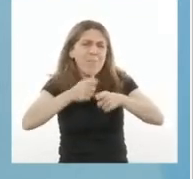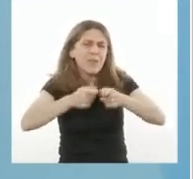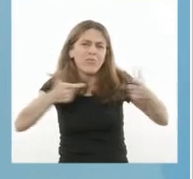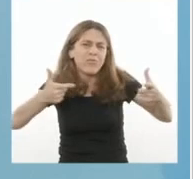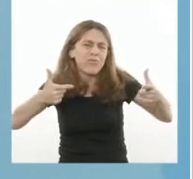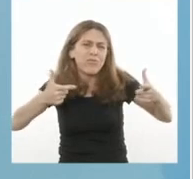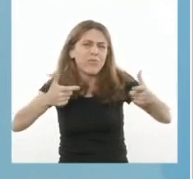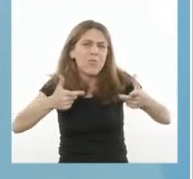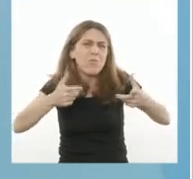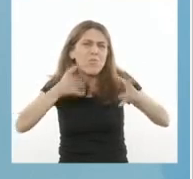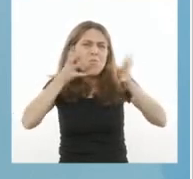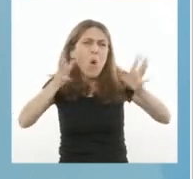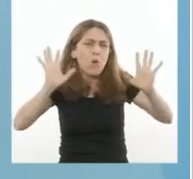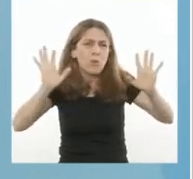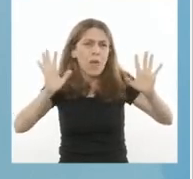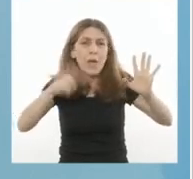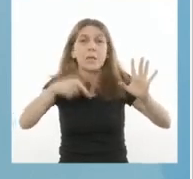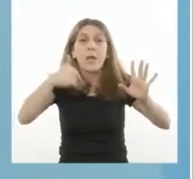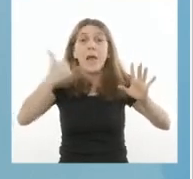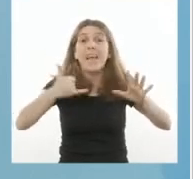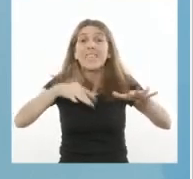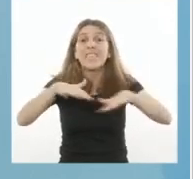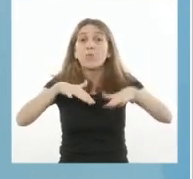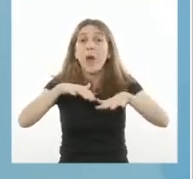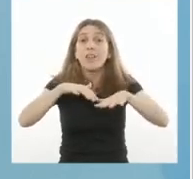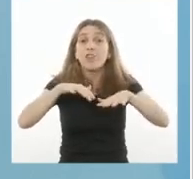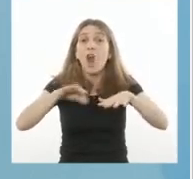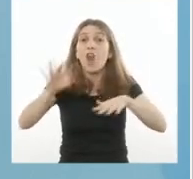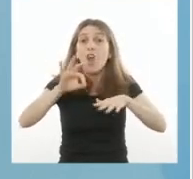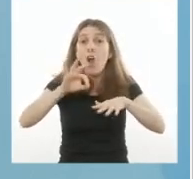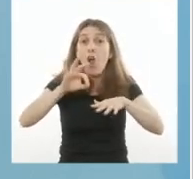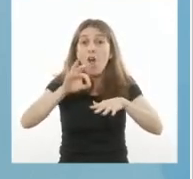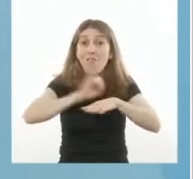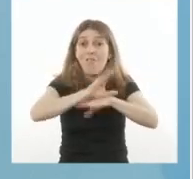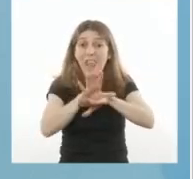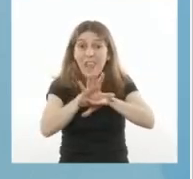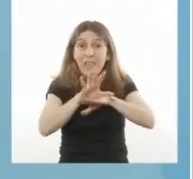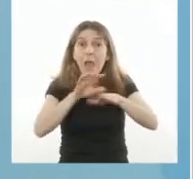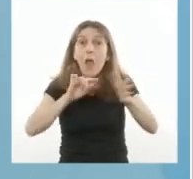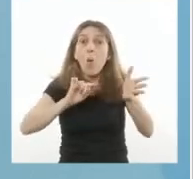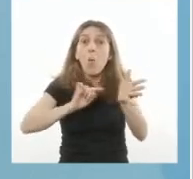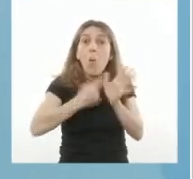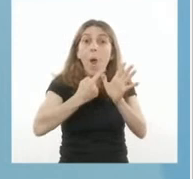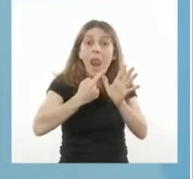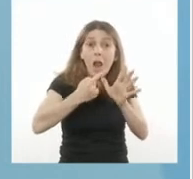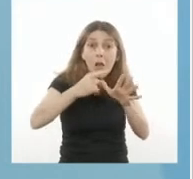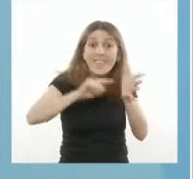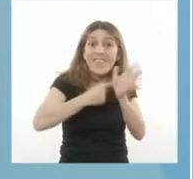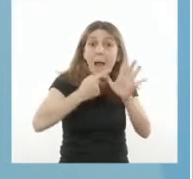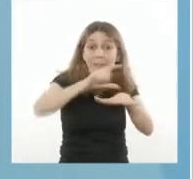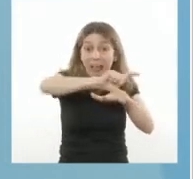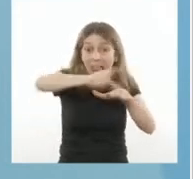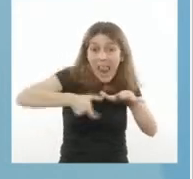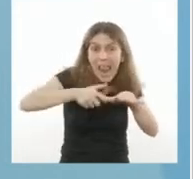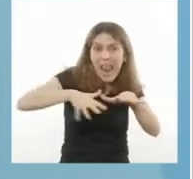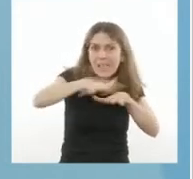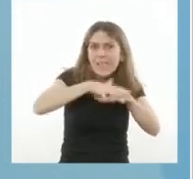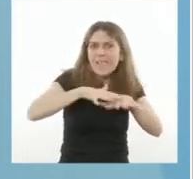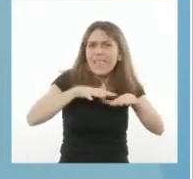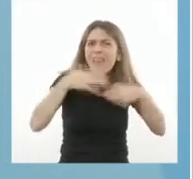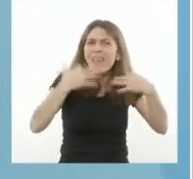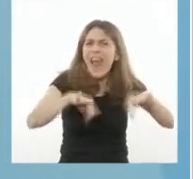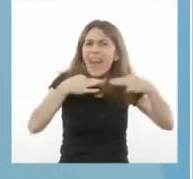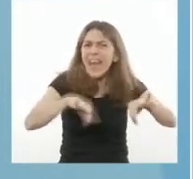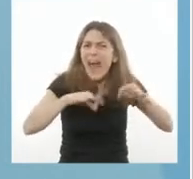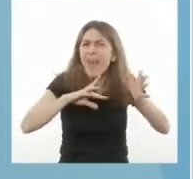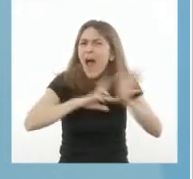La situación epidemiológica en el área metropolitana de Buenos Aires es crítica y tenemos otras zonas